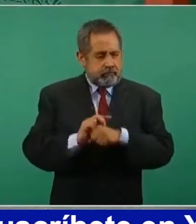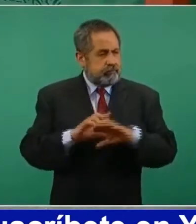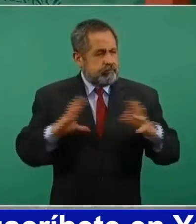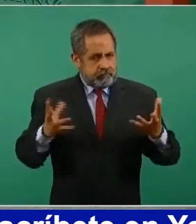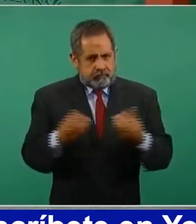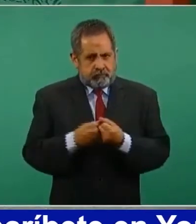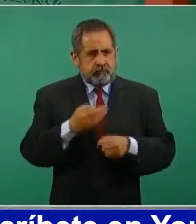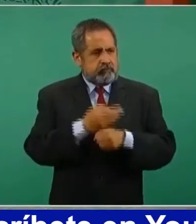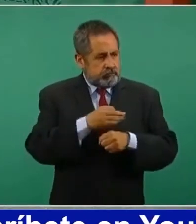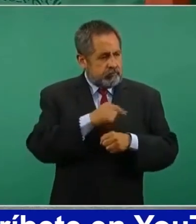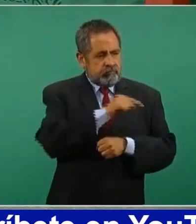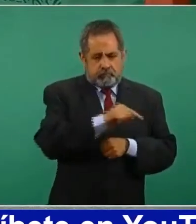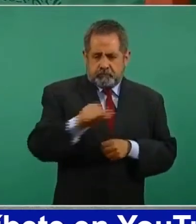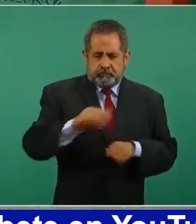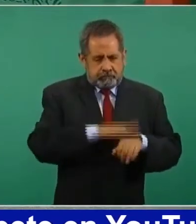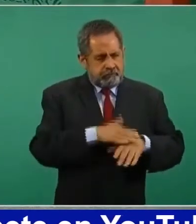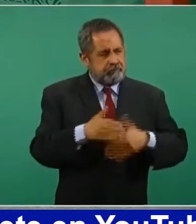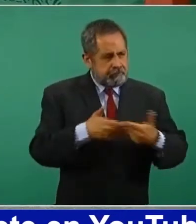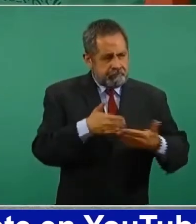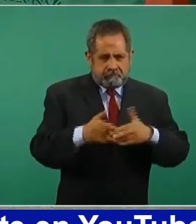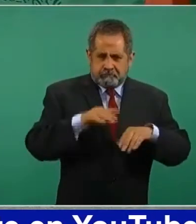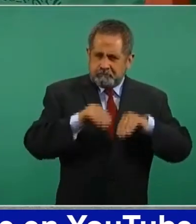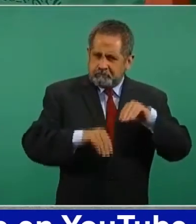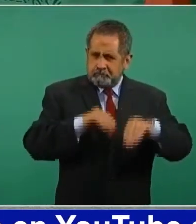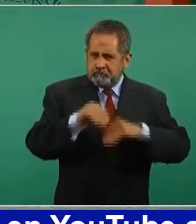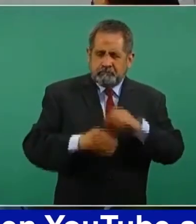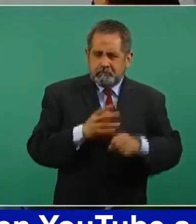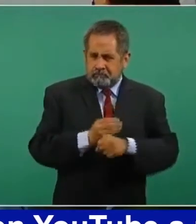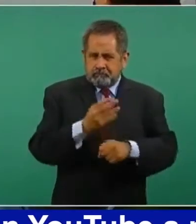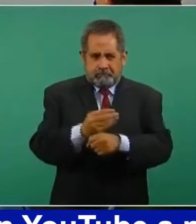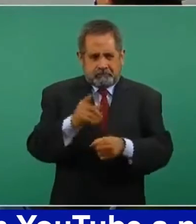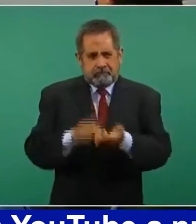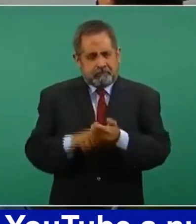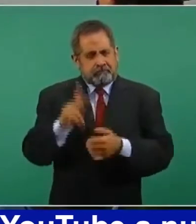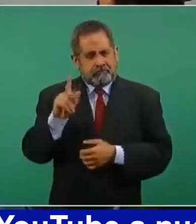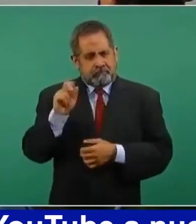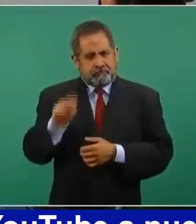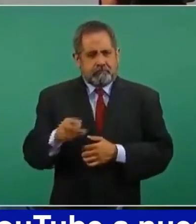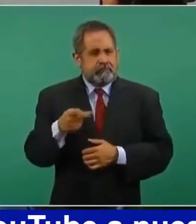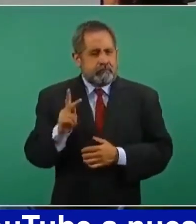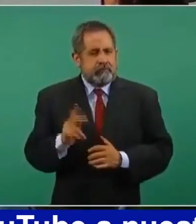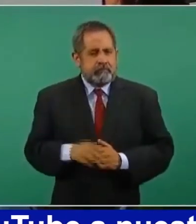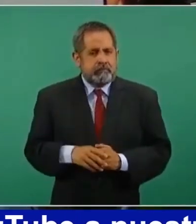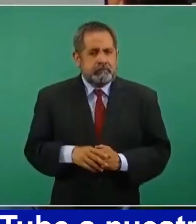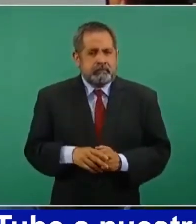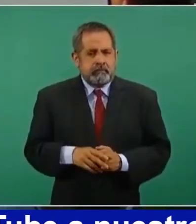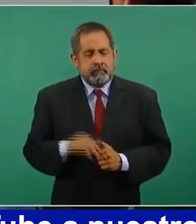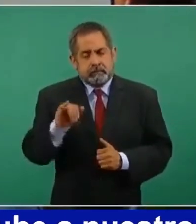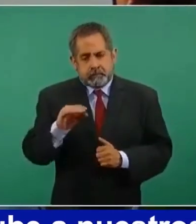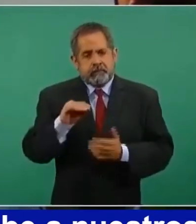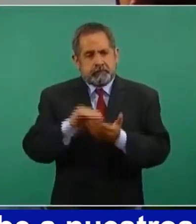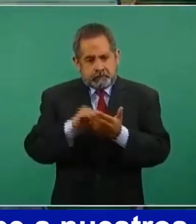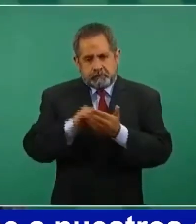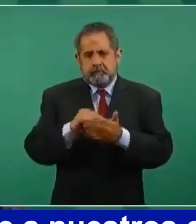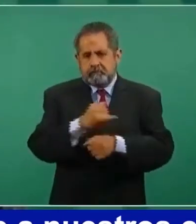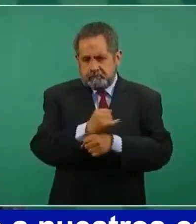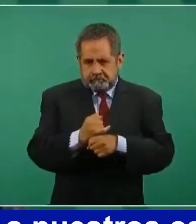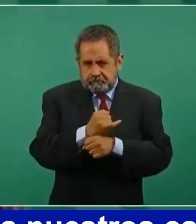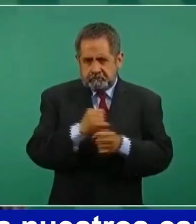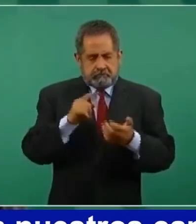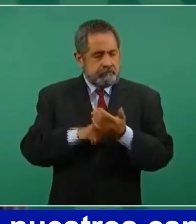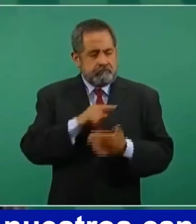que se están modernizando. Es parte de un plan que tenemos, pero sí se está haciendo la investigación